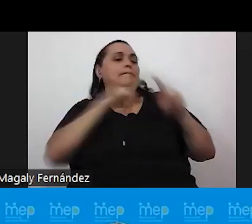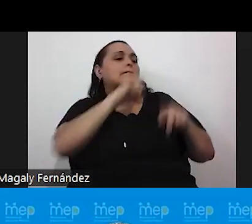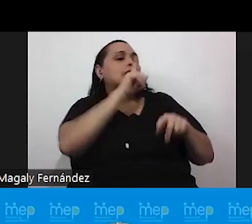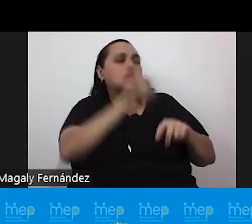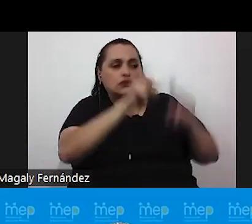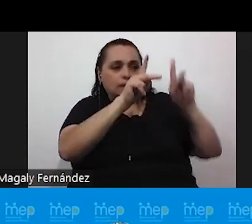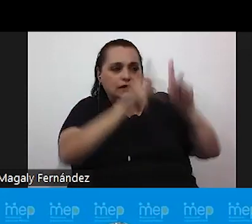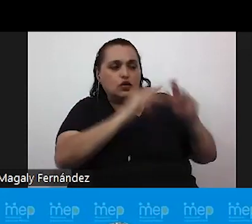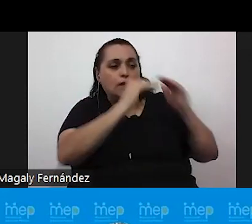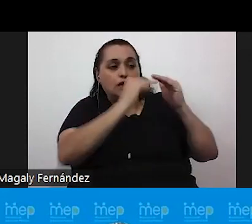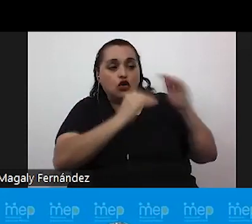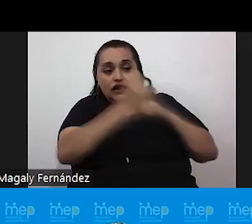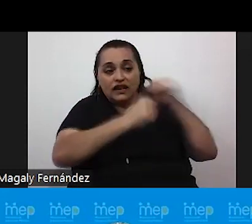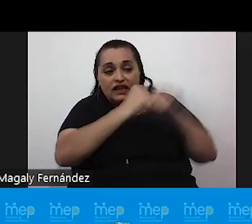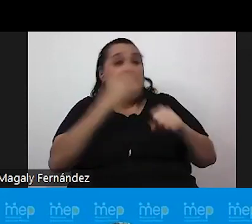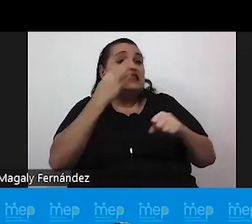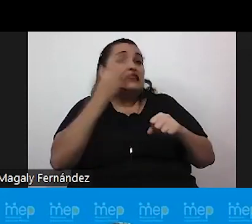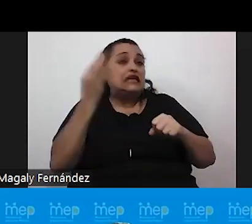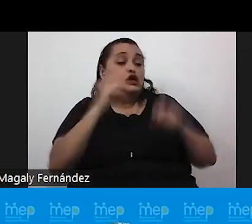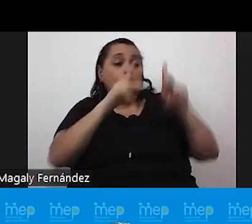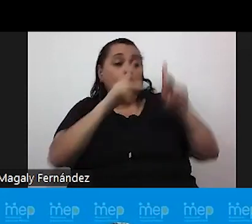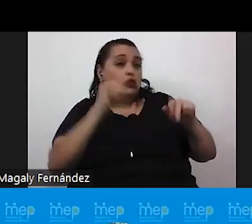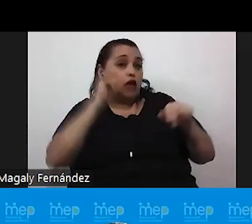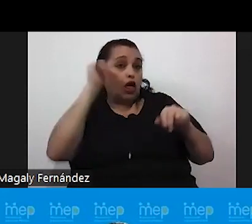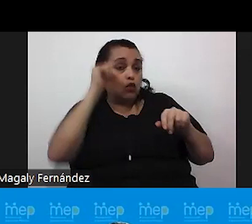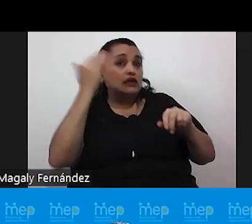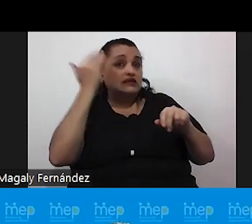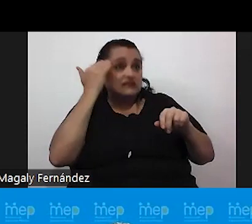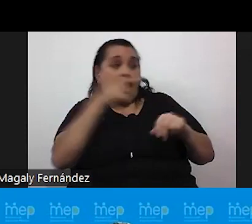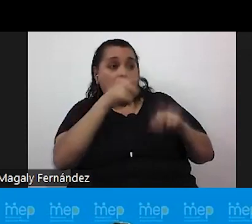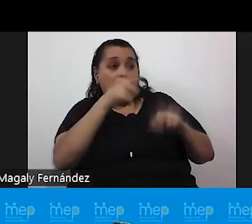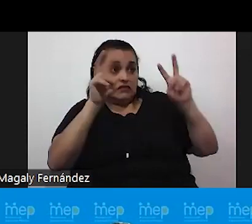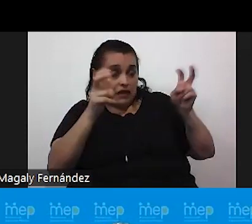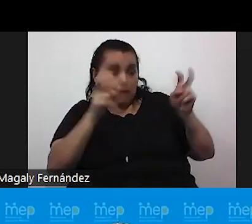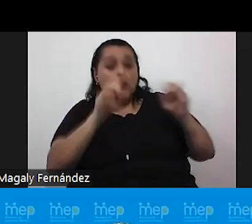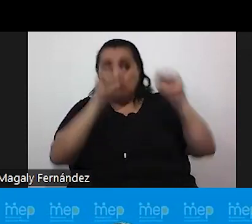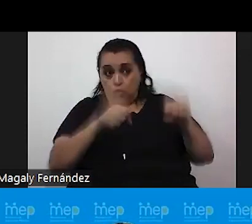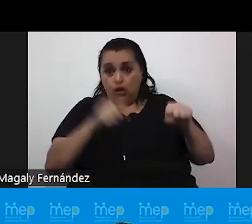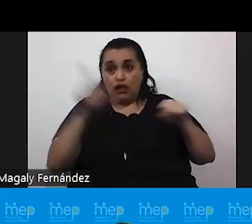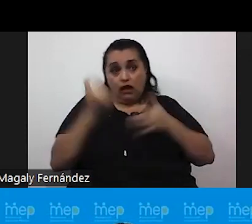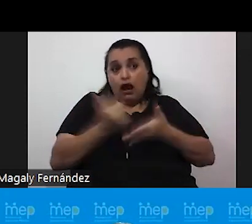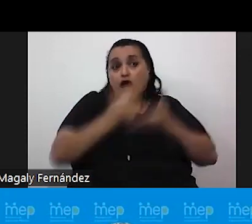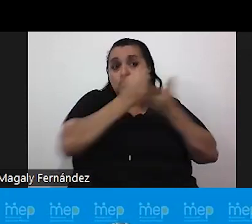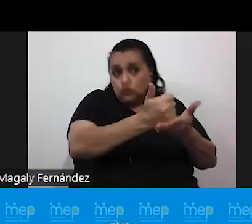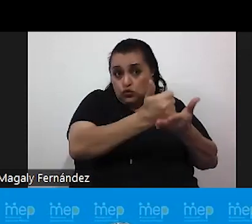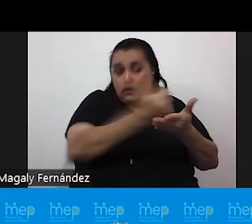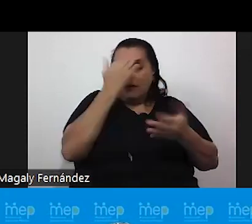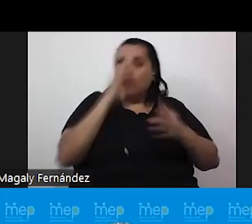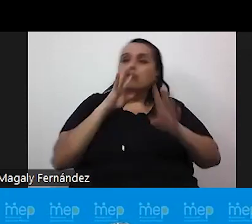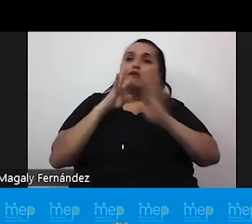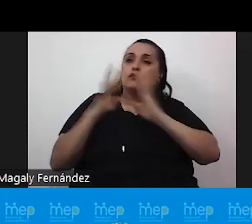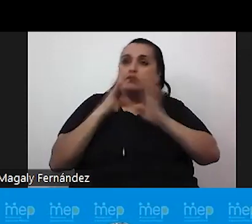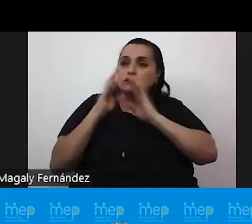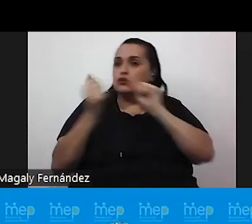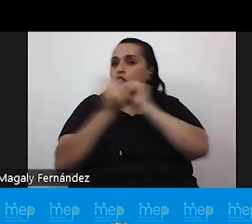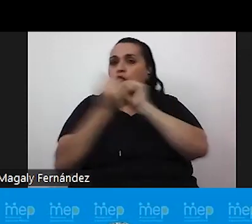algún tío o alguna persona adulta cerca de la familia que conoce el tema que podría ser intermediaria para conversar con los